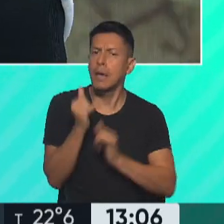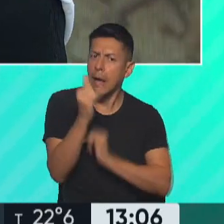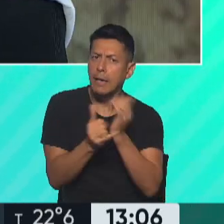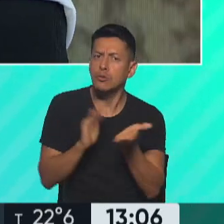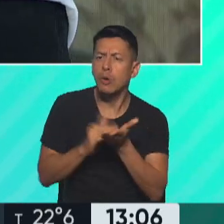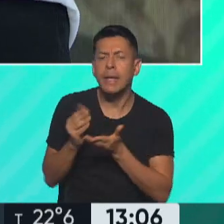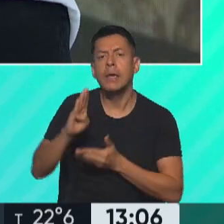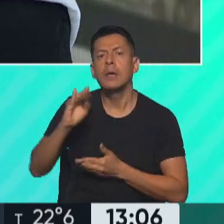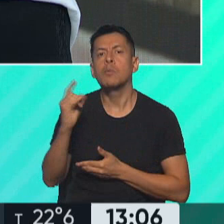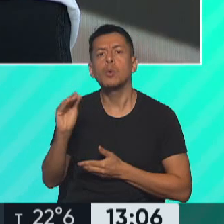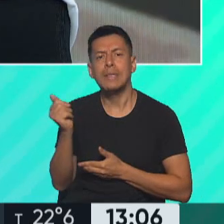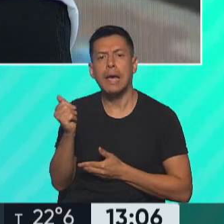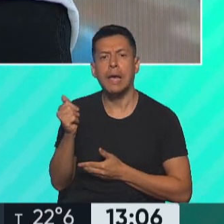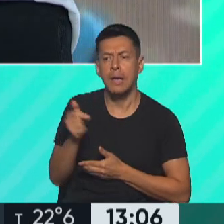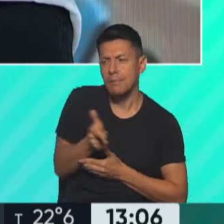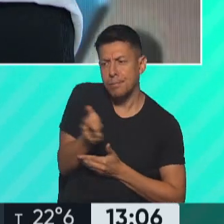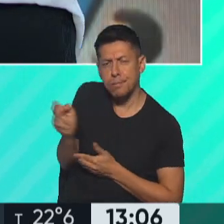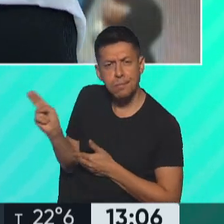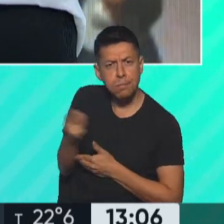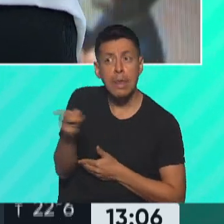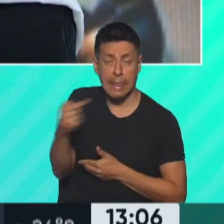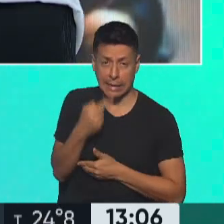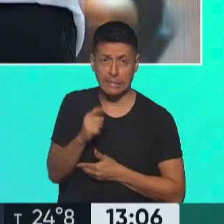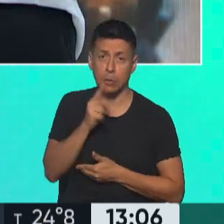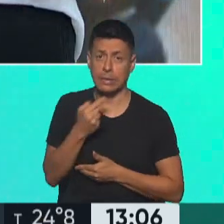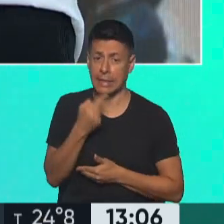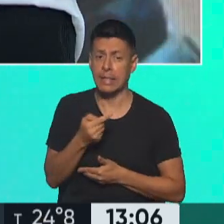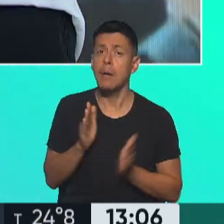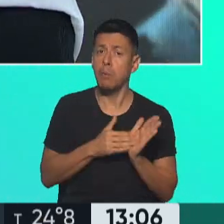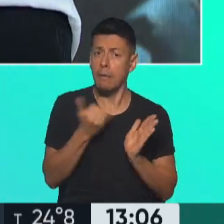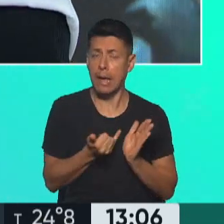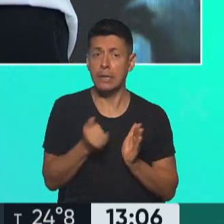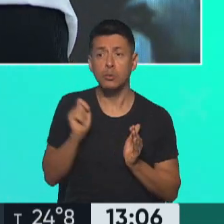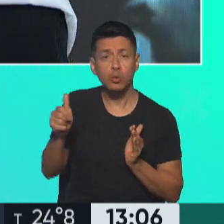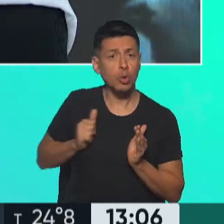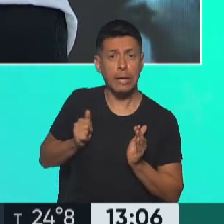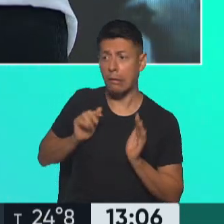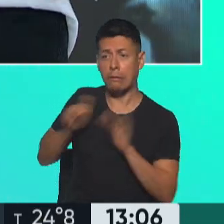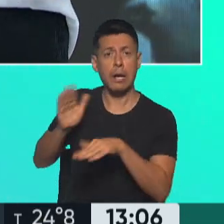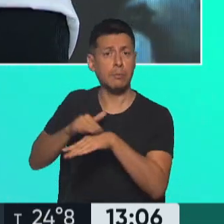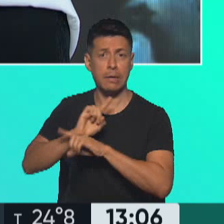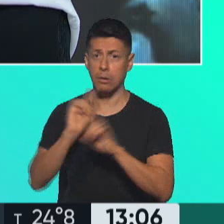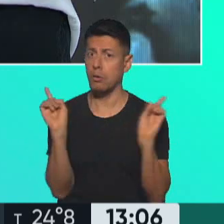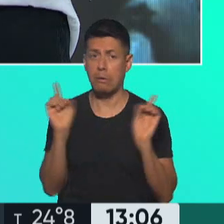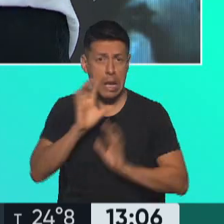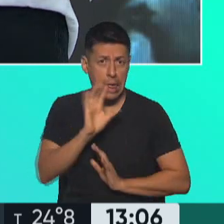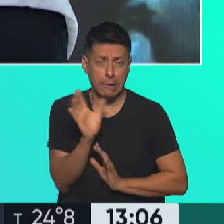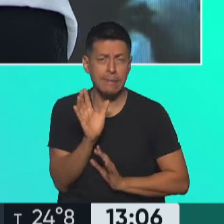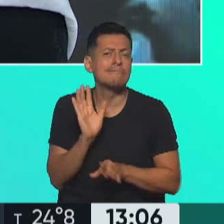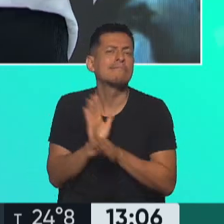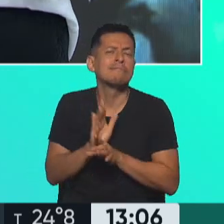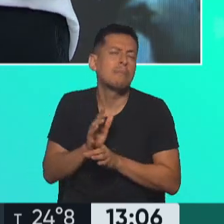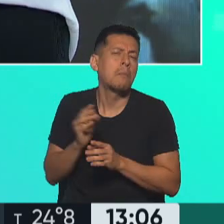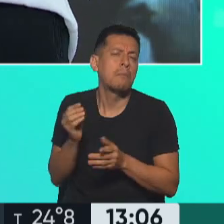en Bucha porque decía que tenía muchas pruebas para demostrar que sus soldados no estaban involucrados y que se trataba de un